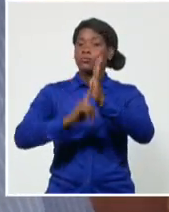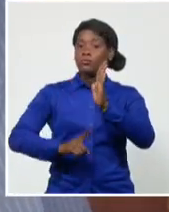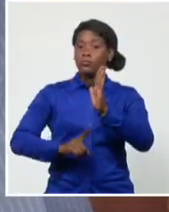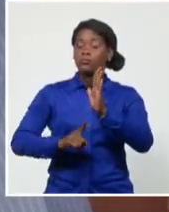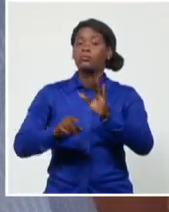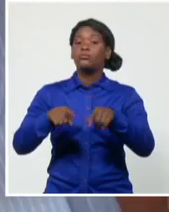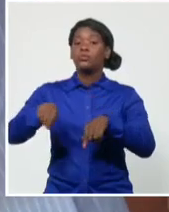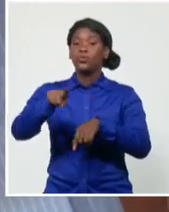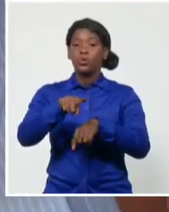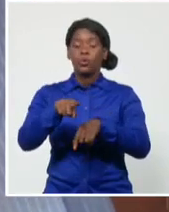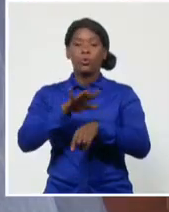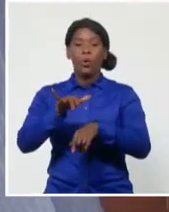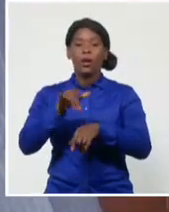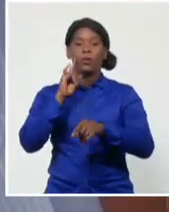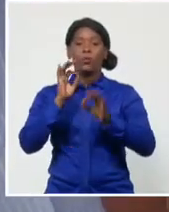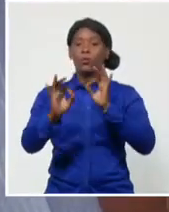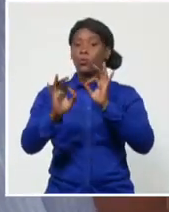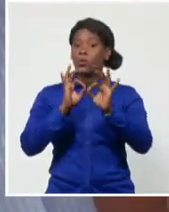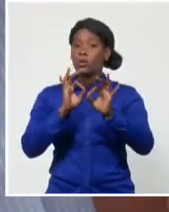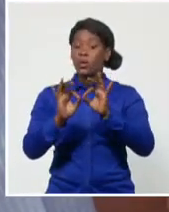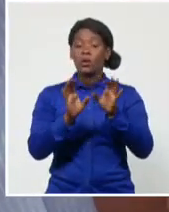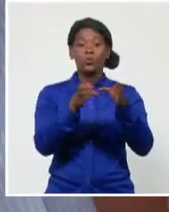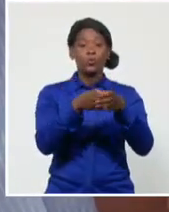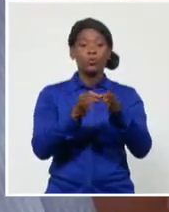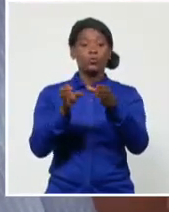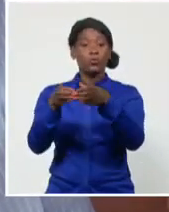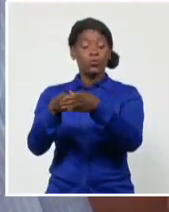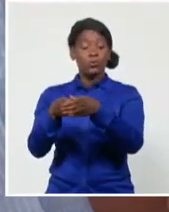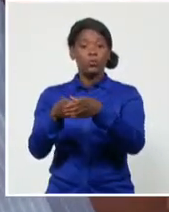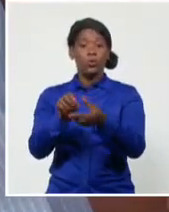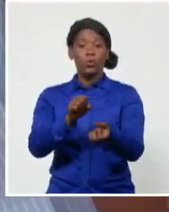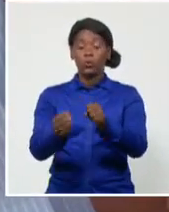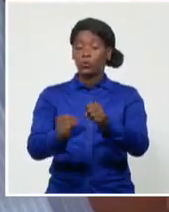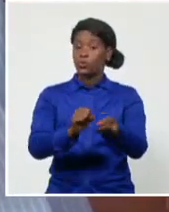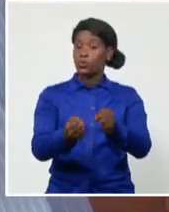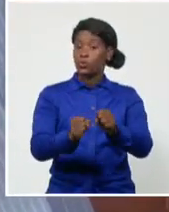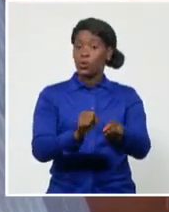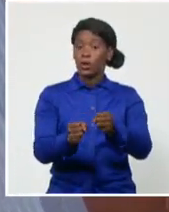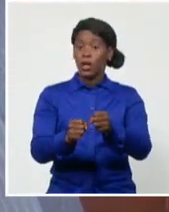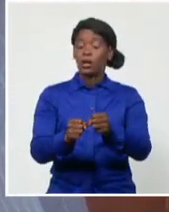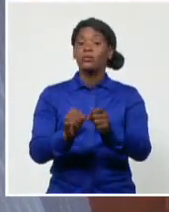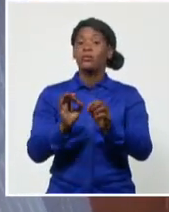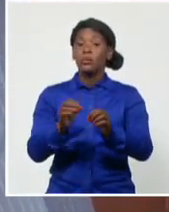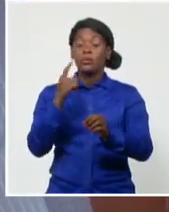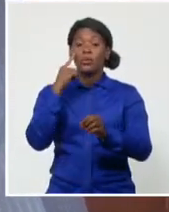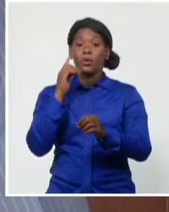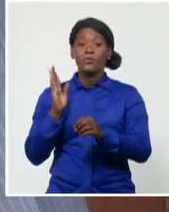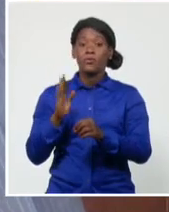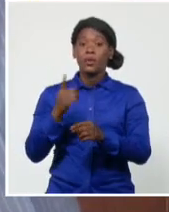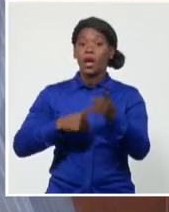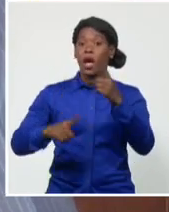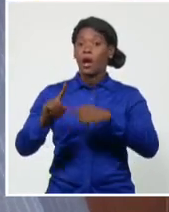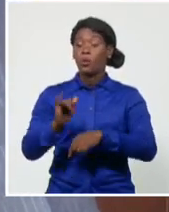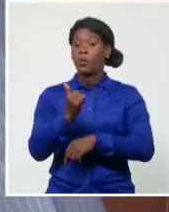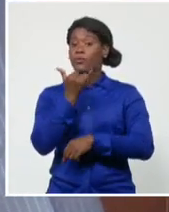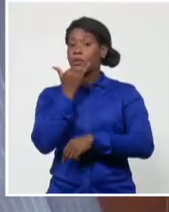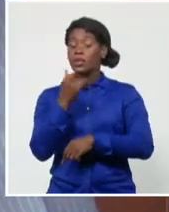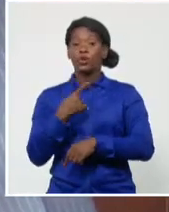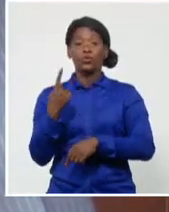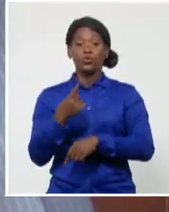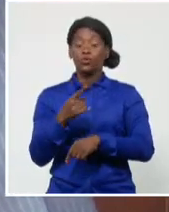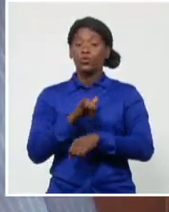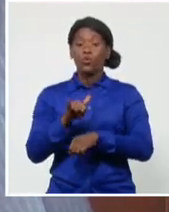disponibilidad que tenemos que tener en estos grupos también para poder enfrentar situaciones de contingencia y poder hacer los microsistemas